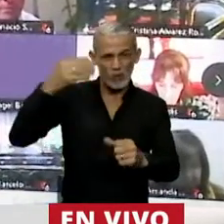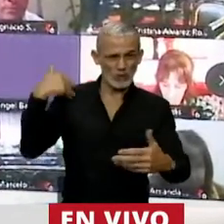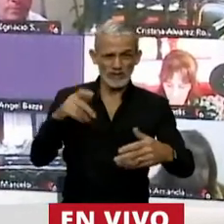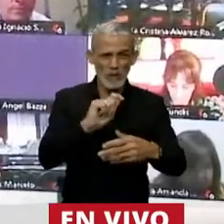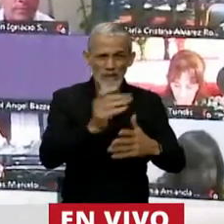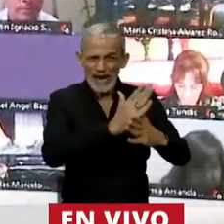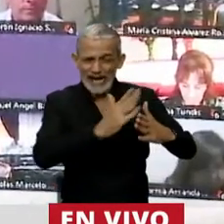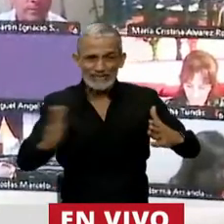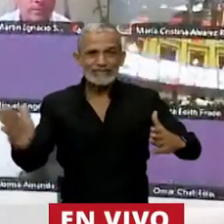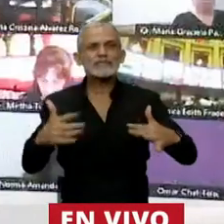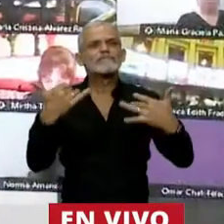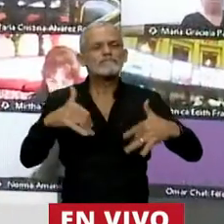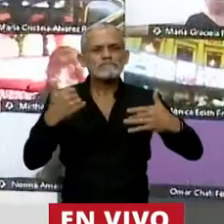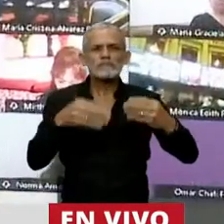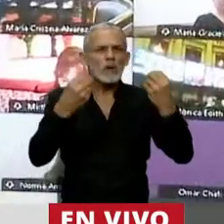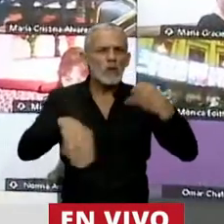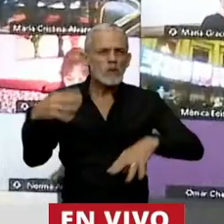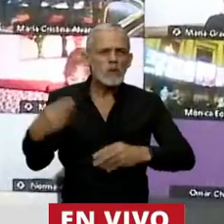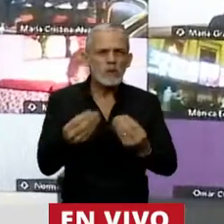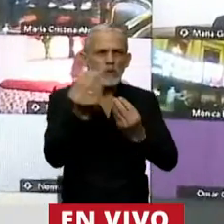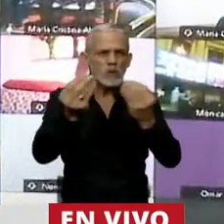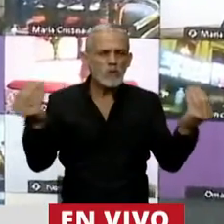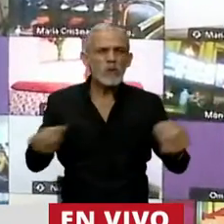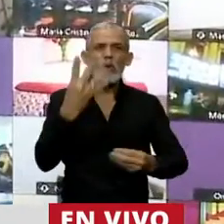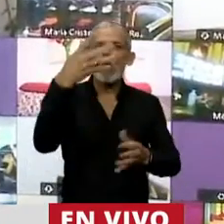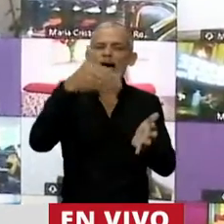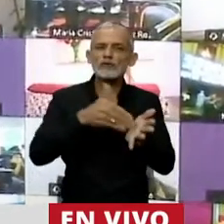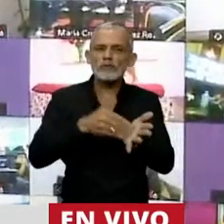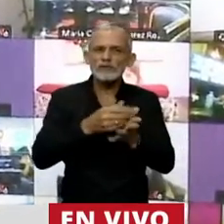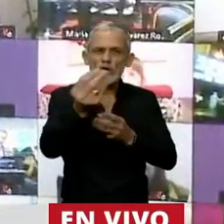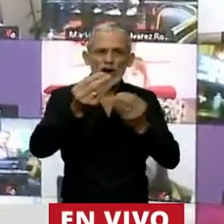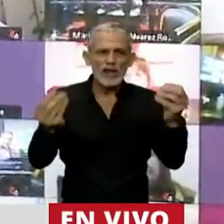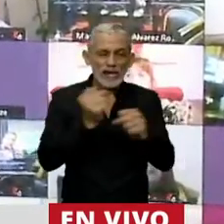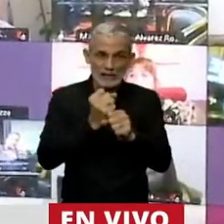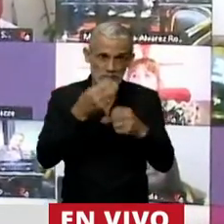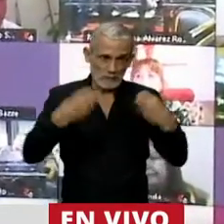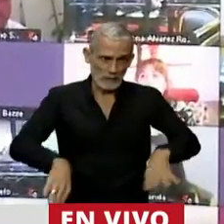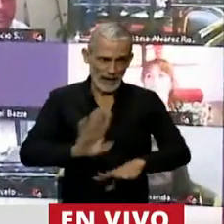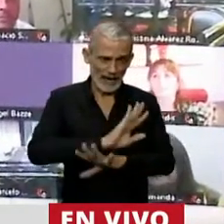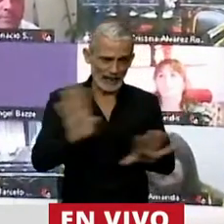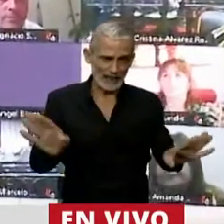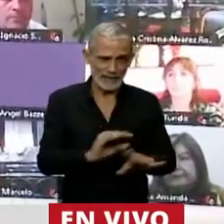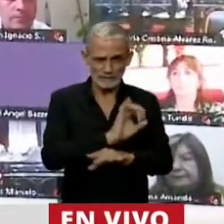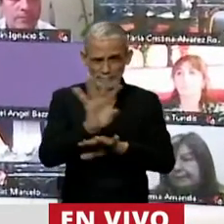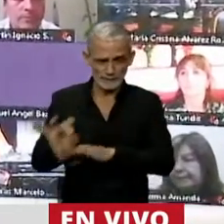meses se perdieron casi 4 millones de puestos de trabajo en nuestro país,